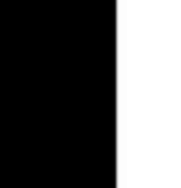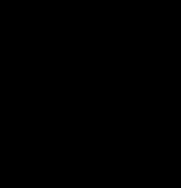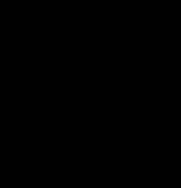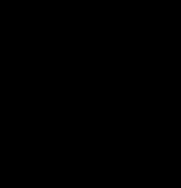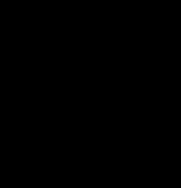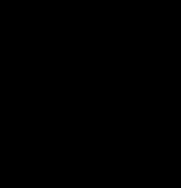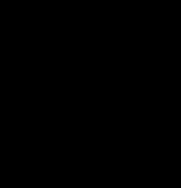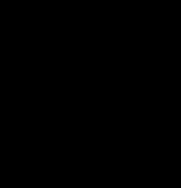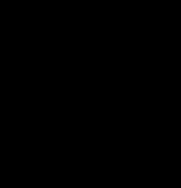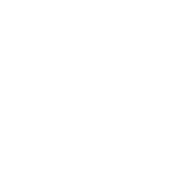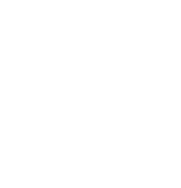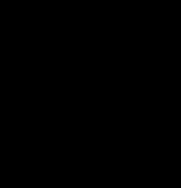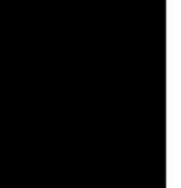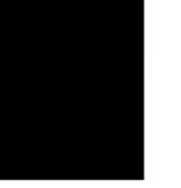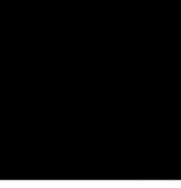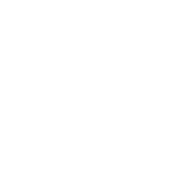chau